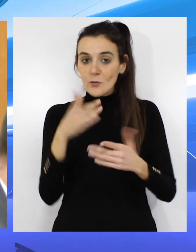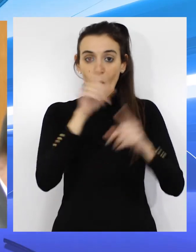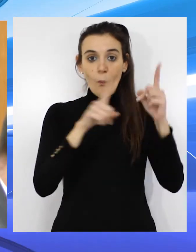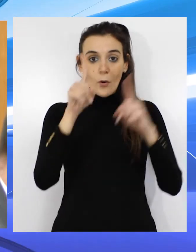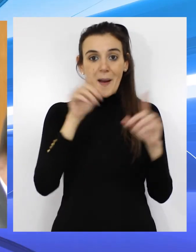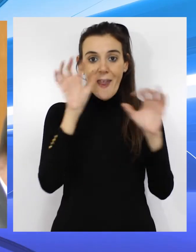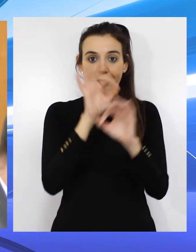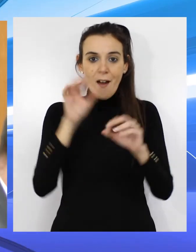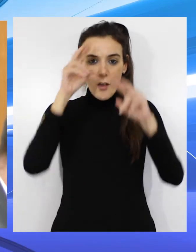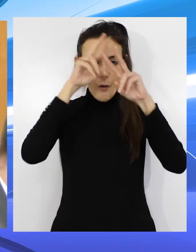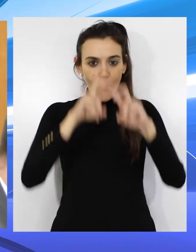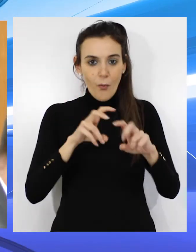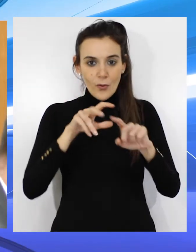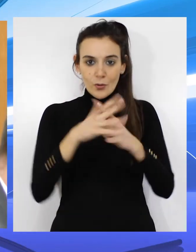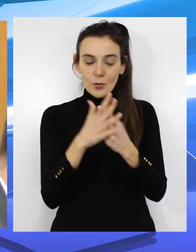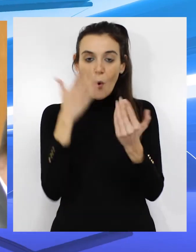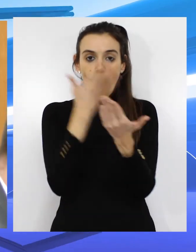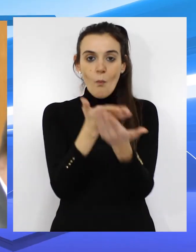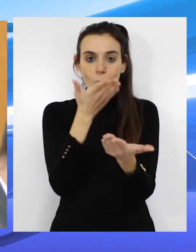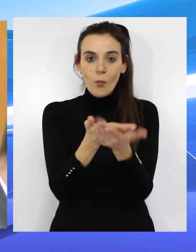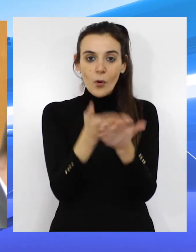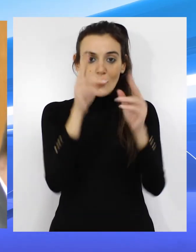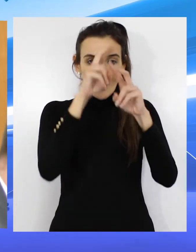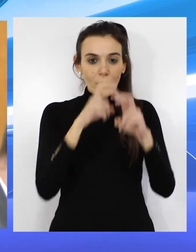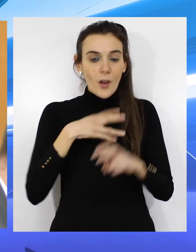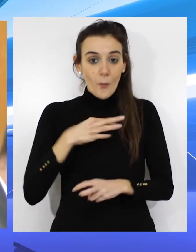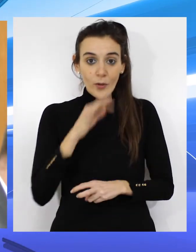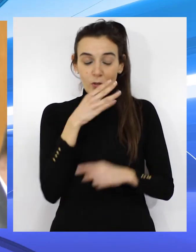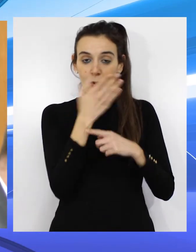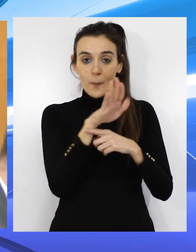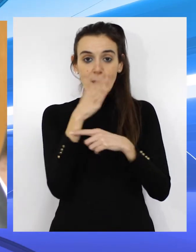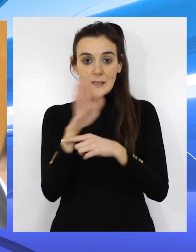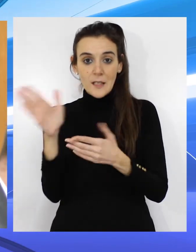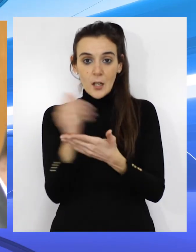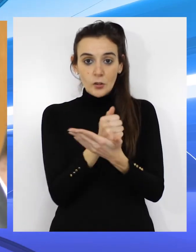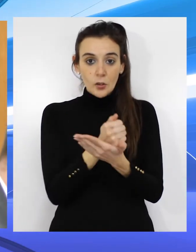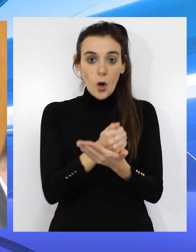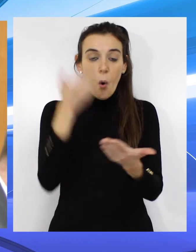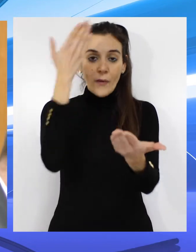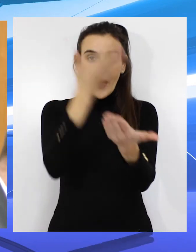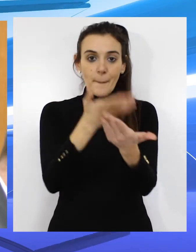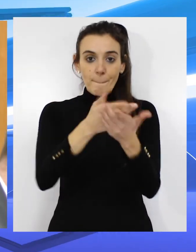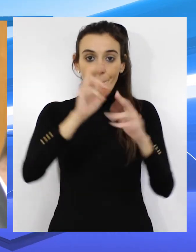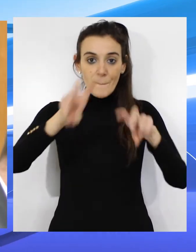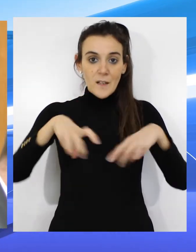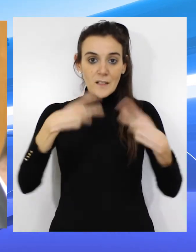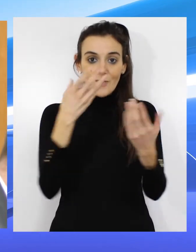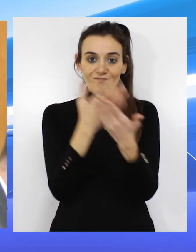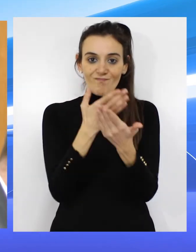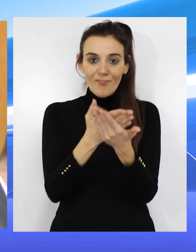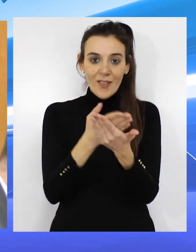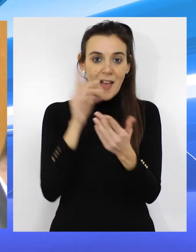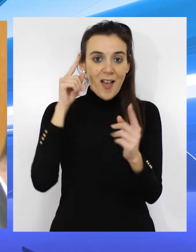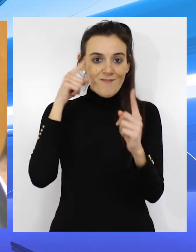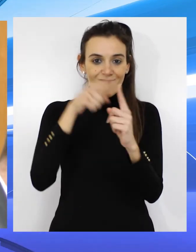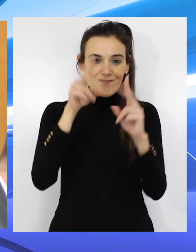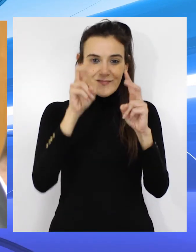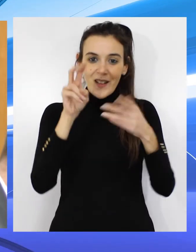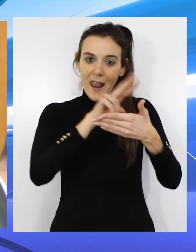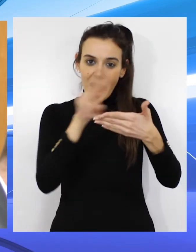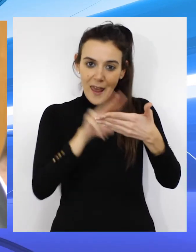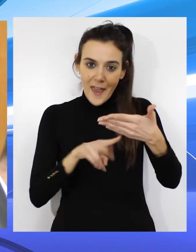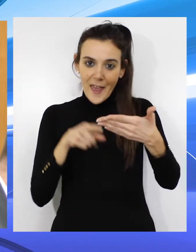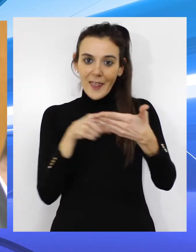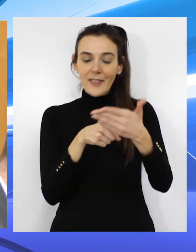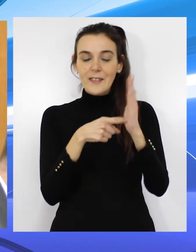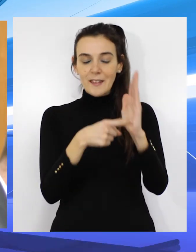No tenemos inconveniente en analizar su propuesta. Vamos a presentarle una enmienda transaccional, la cual voy